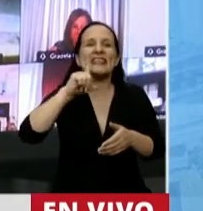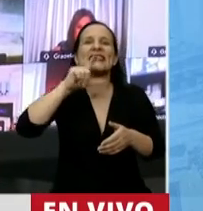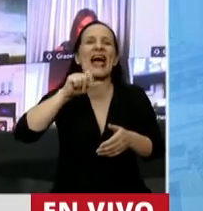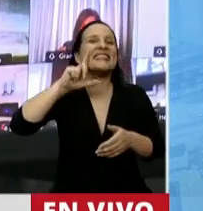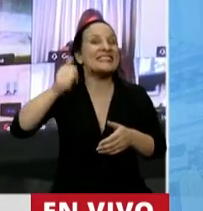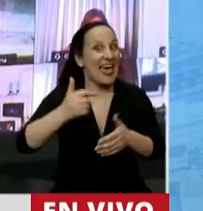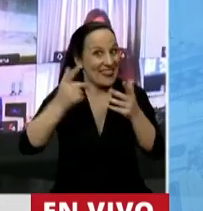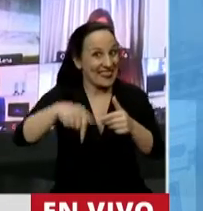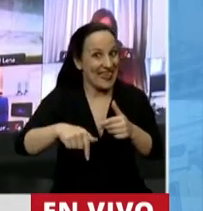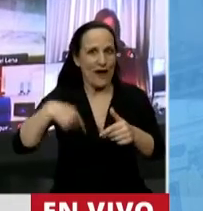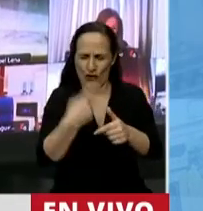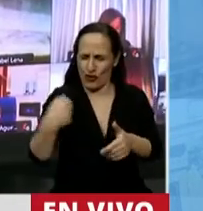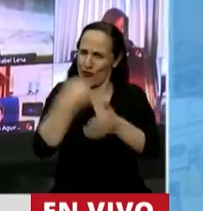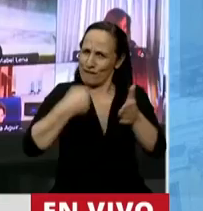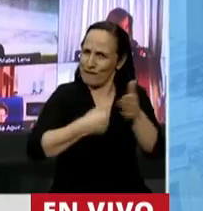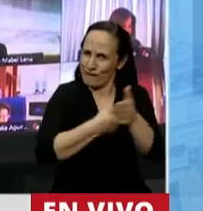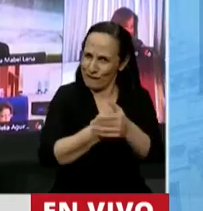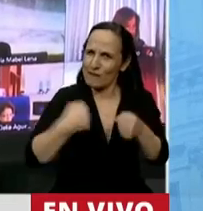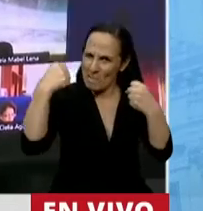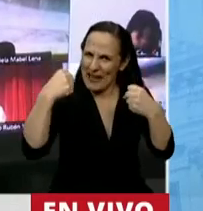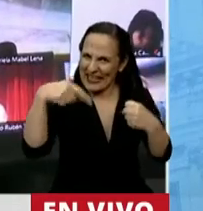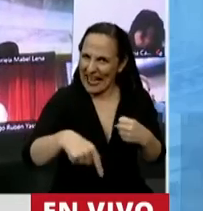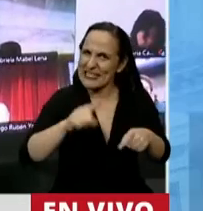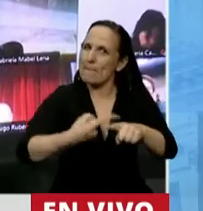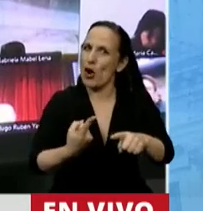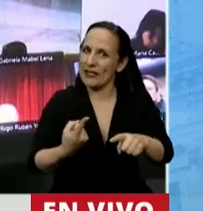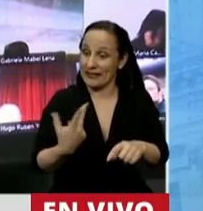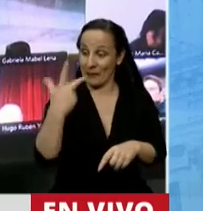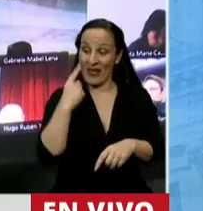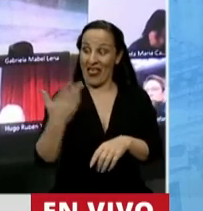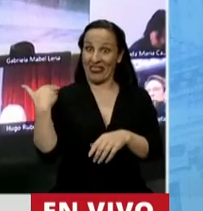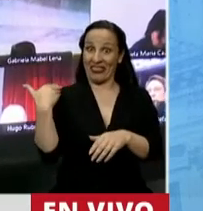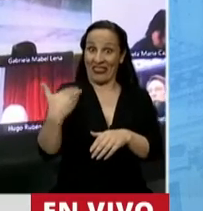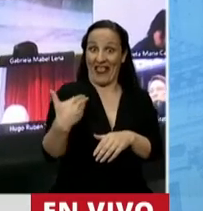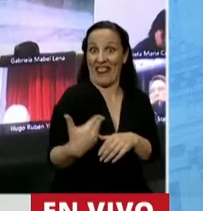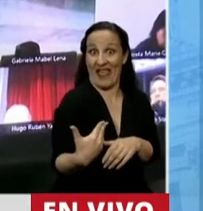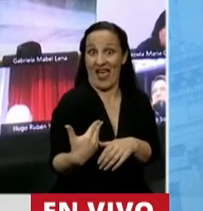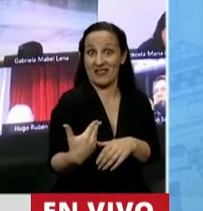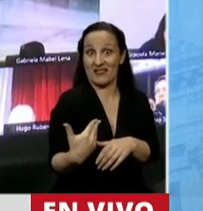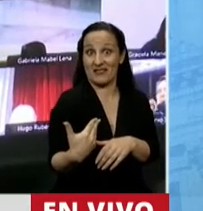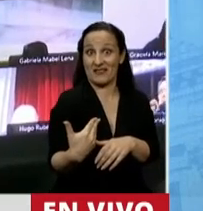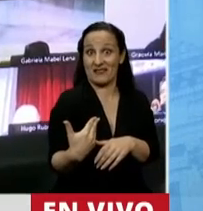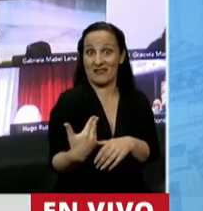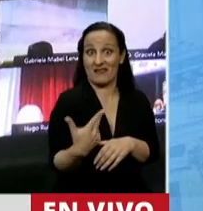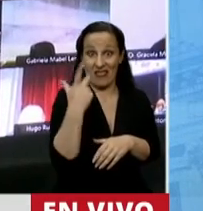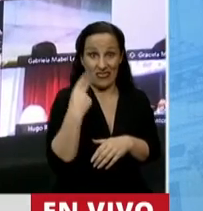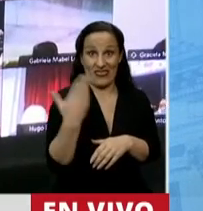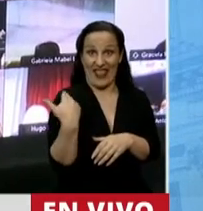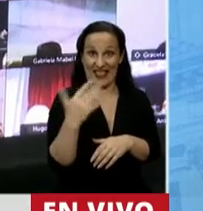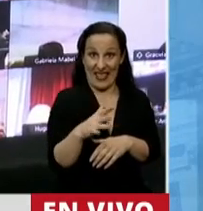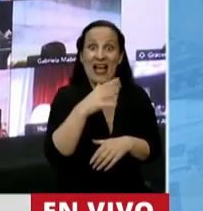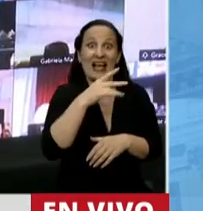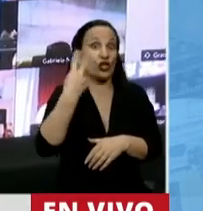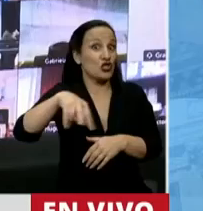políticos, y cierro con esto. Hace tres días, hace tres días, hace tres días, el